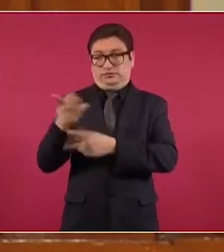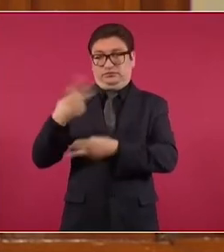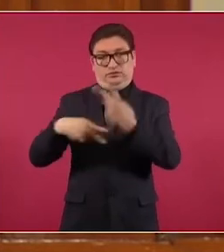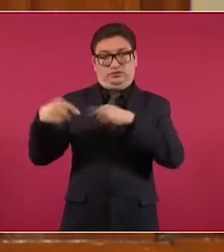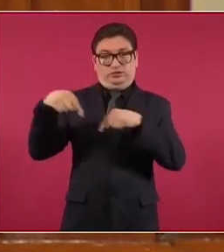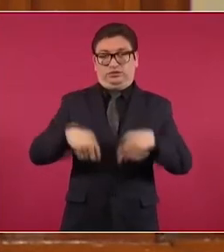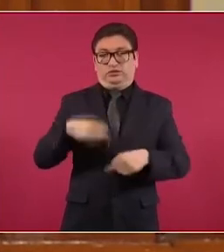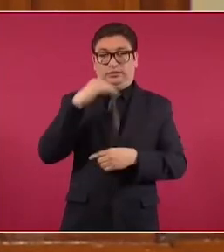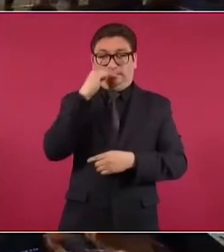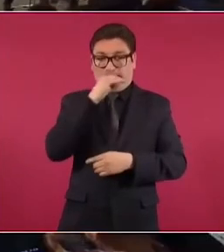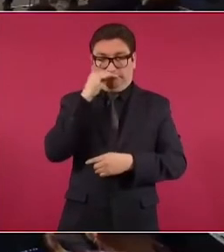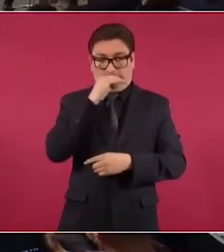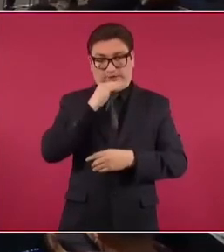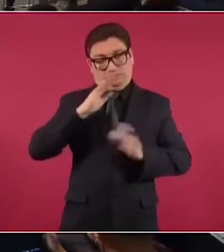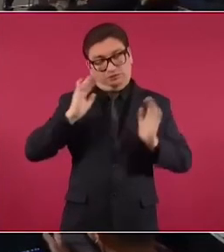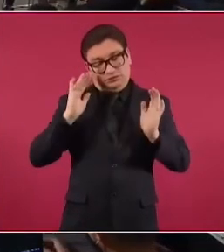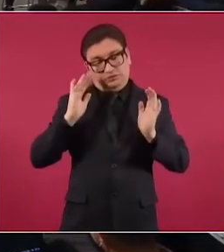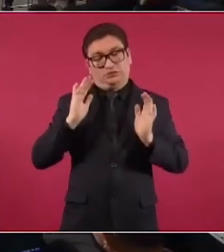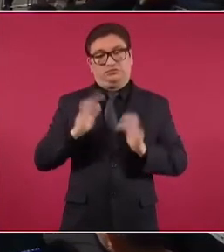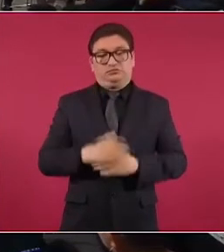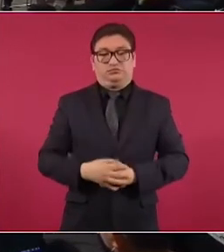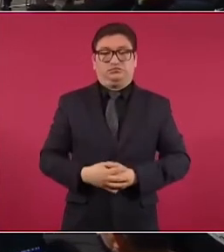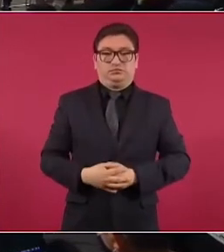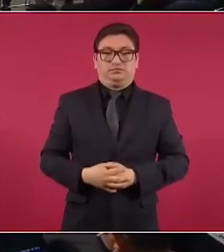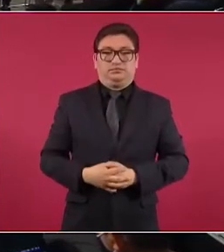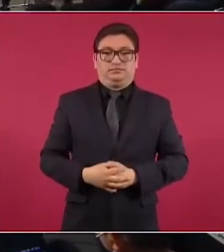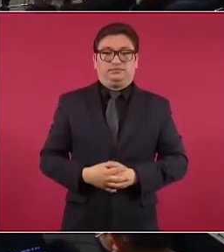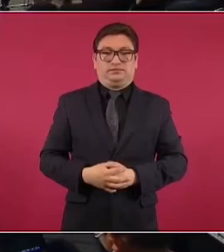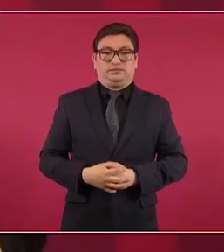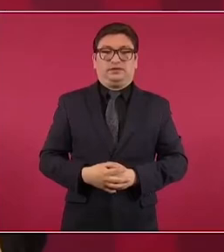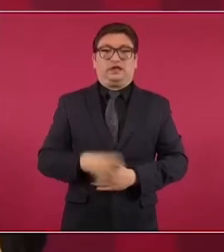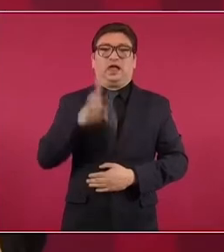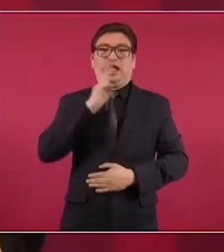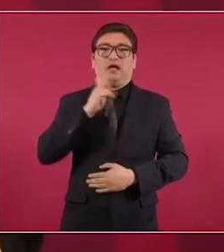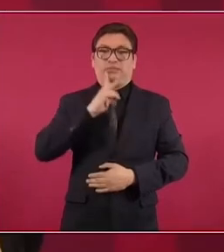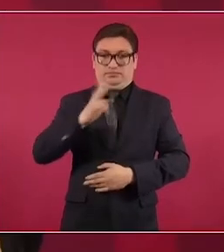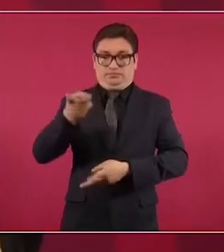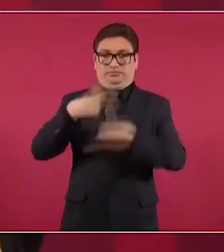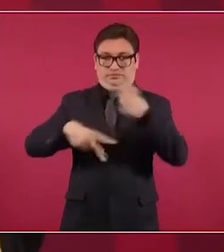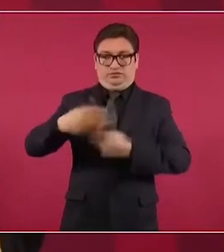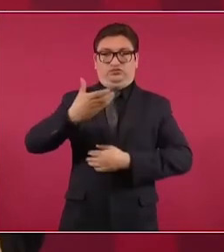¿eh? Entonces, este… para el Zócalo.